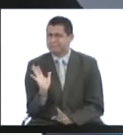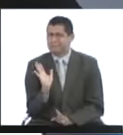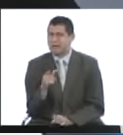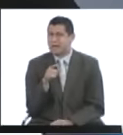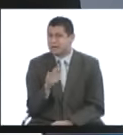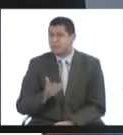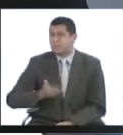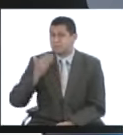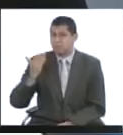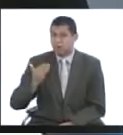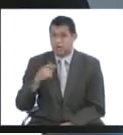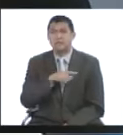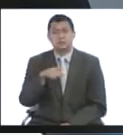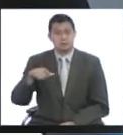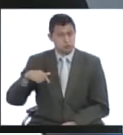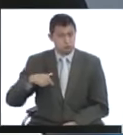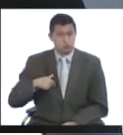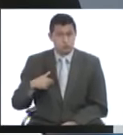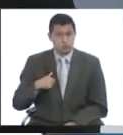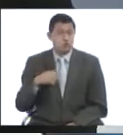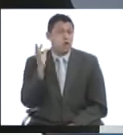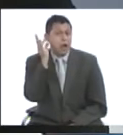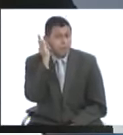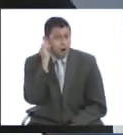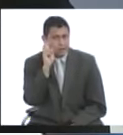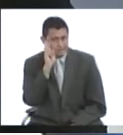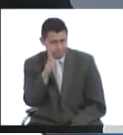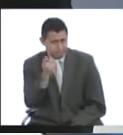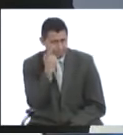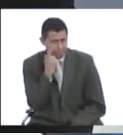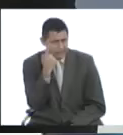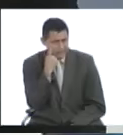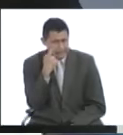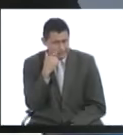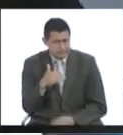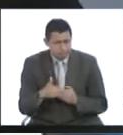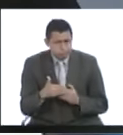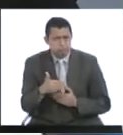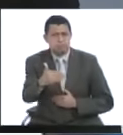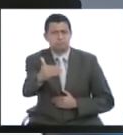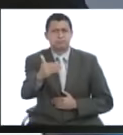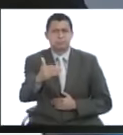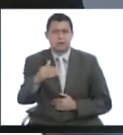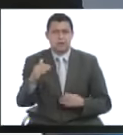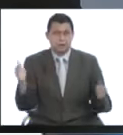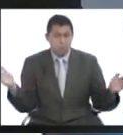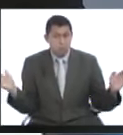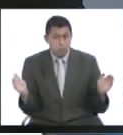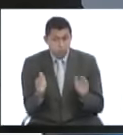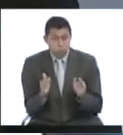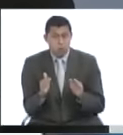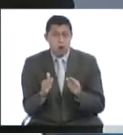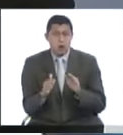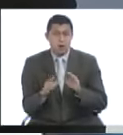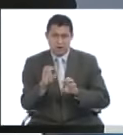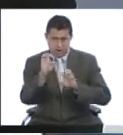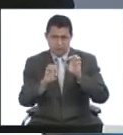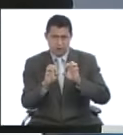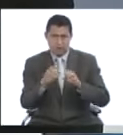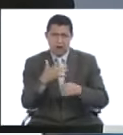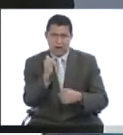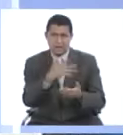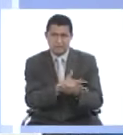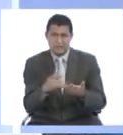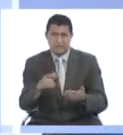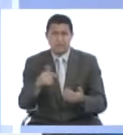es muy importante que nosotros a esa mujer la sigamos en el tiempo, le recomendemos que baje de peso y evaluemos si se convierte o no en